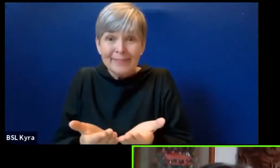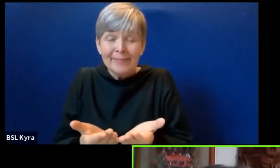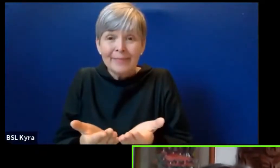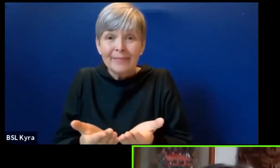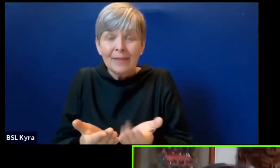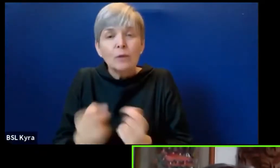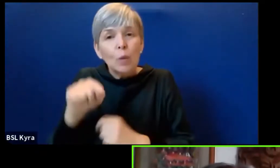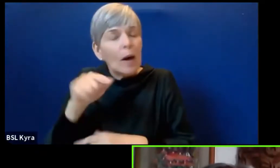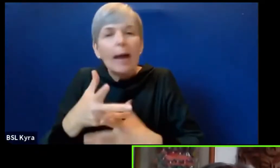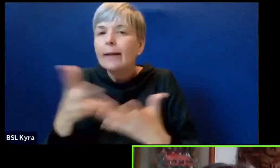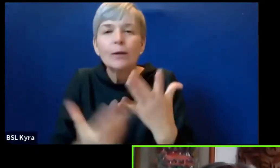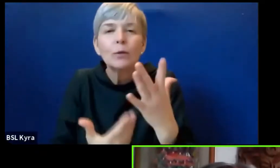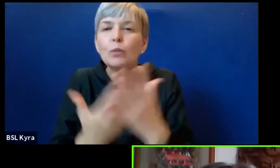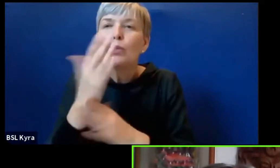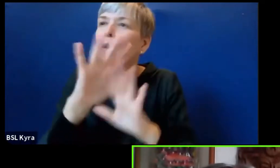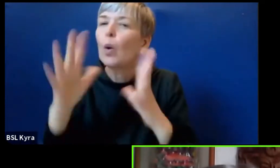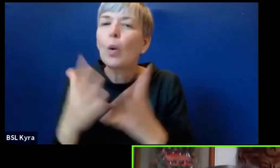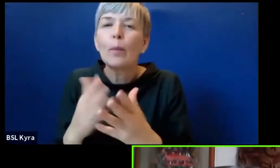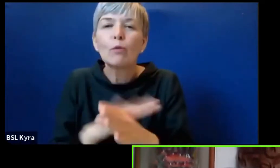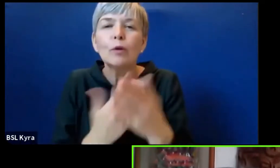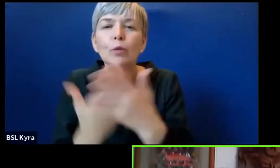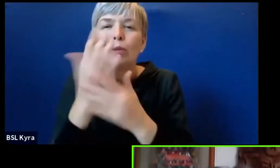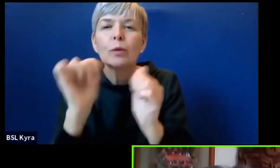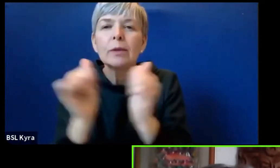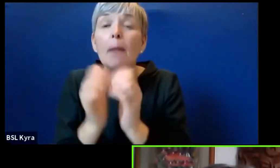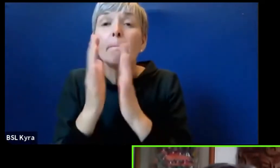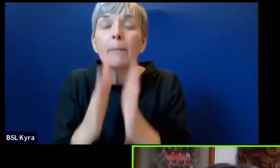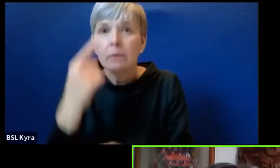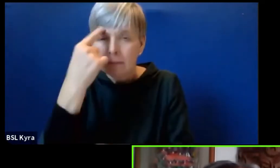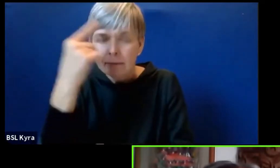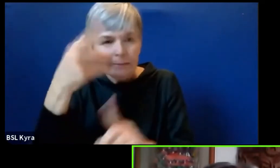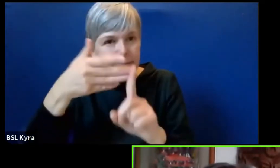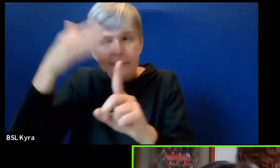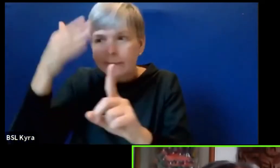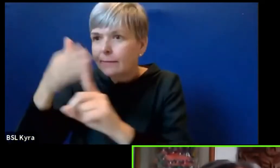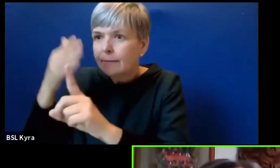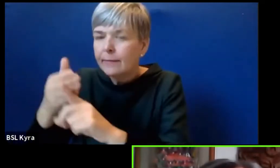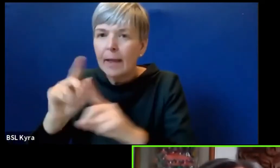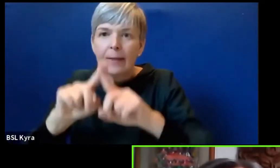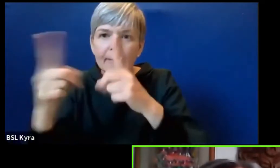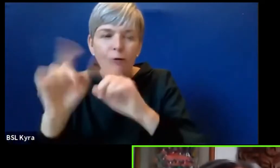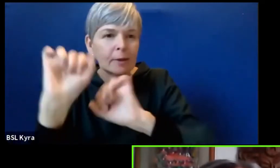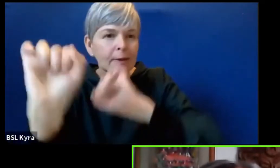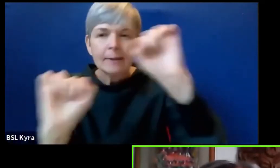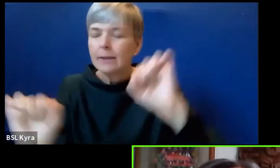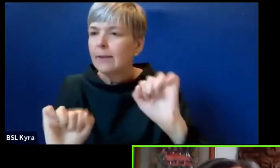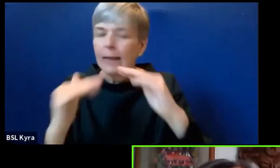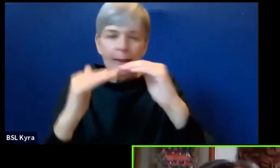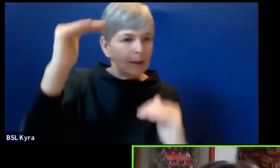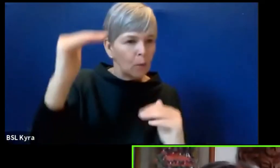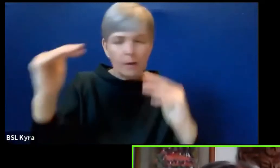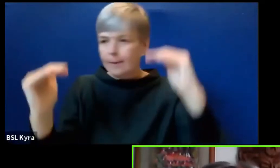impactos que ya estamos viviendo de la crisis climática. Nosotros estamos habitando en una situación de